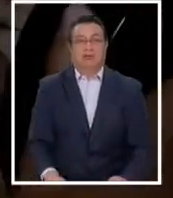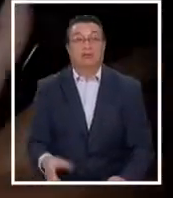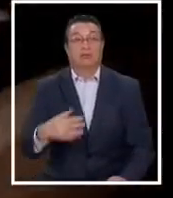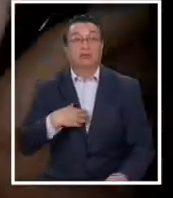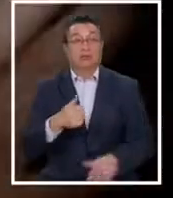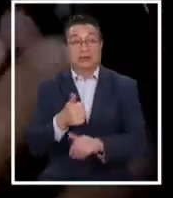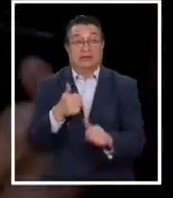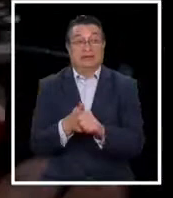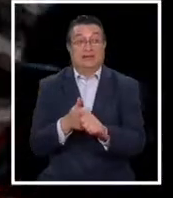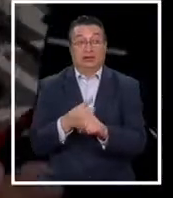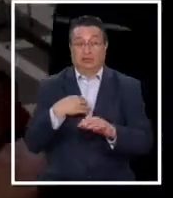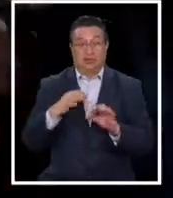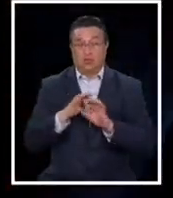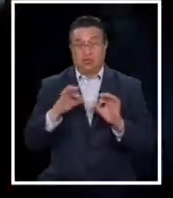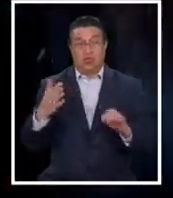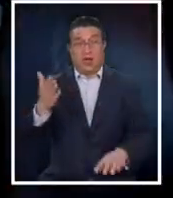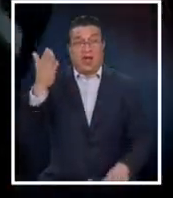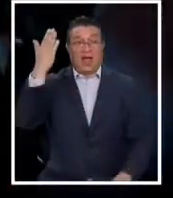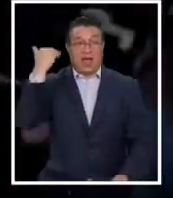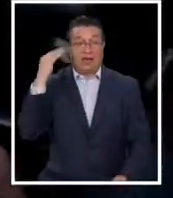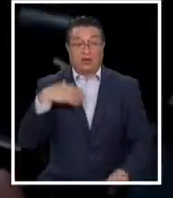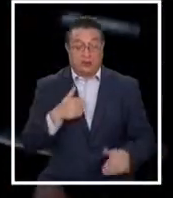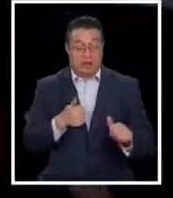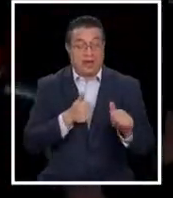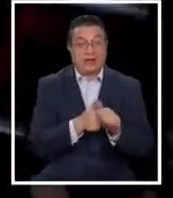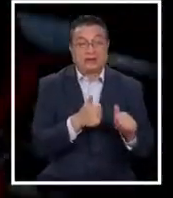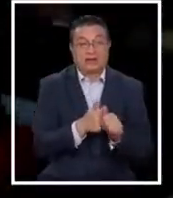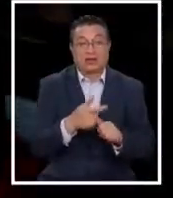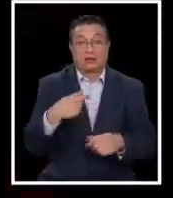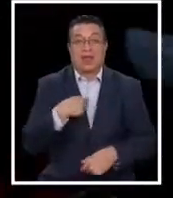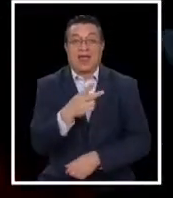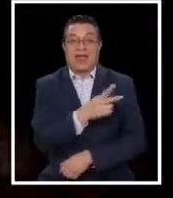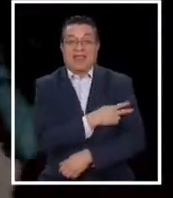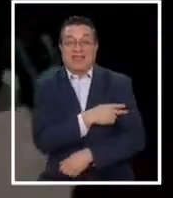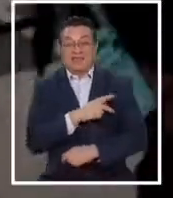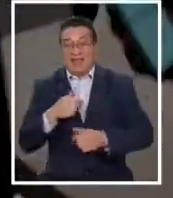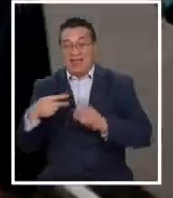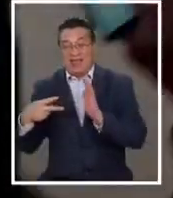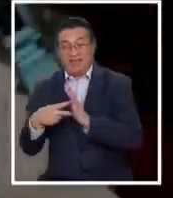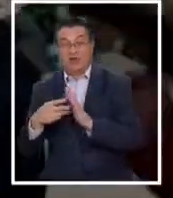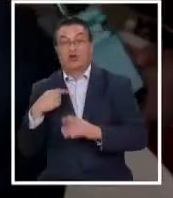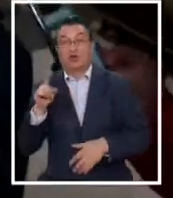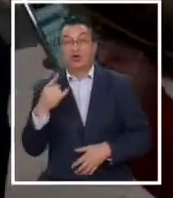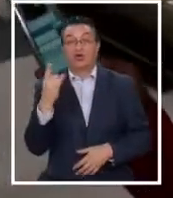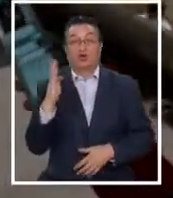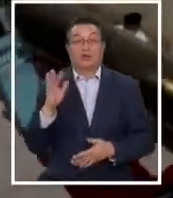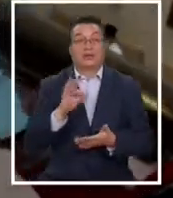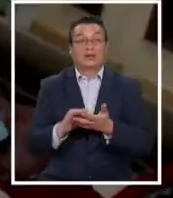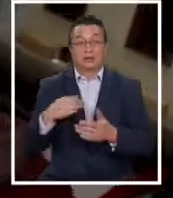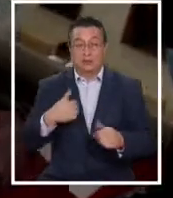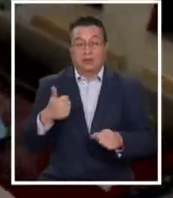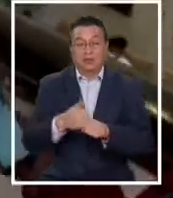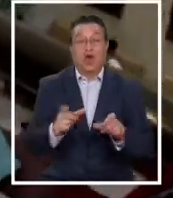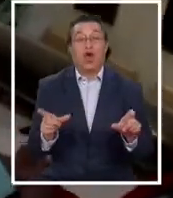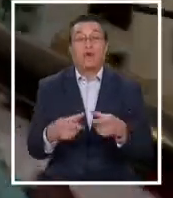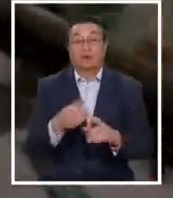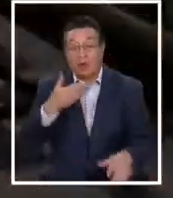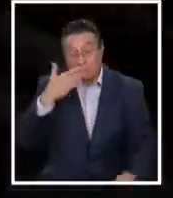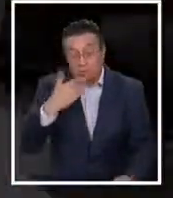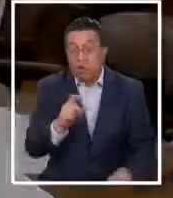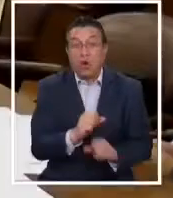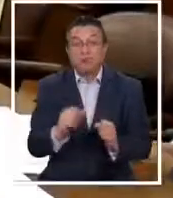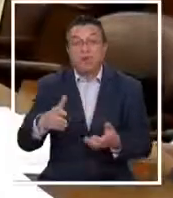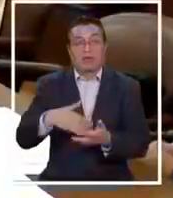ni como asesor parlamentario, ni como asesor de jefe de la Express, ni como subsecretario, que alguien no pudiese estar en una comisión exponiendo los